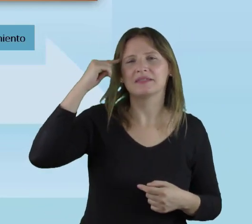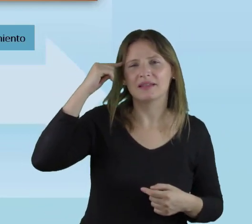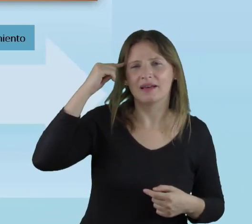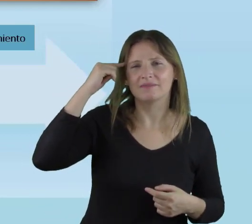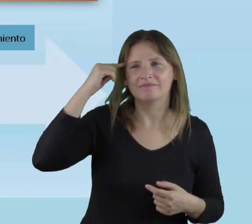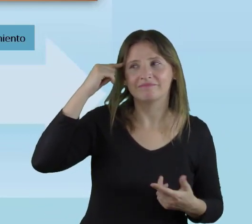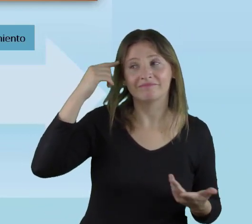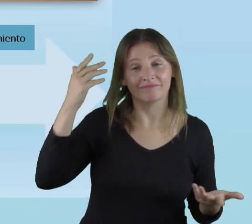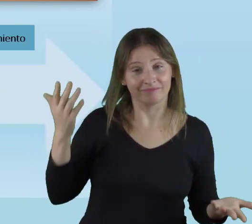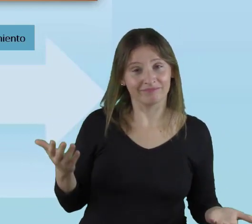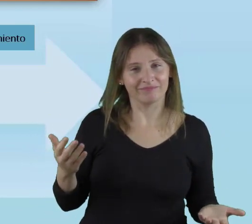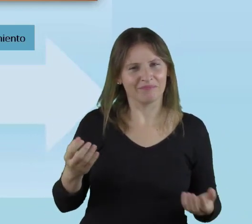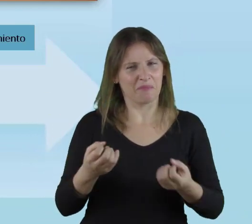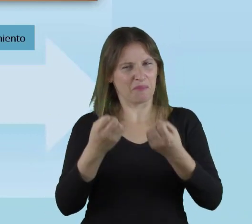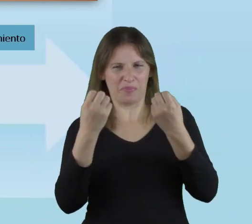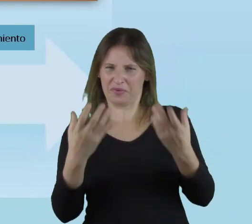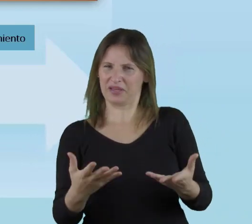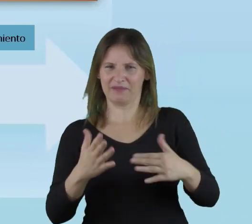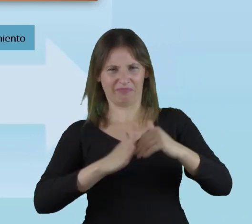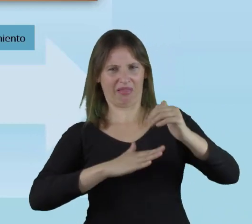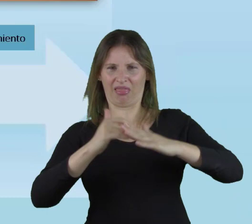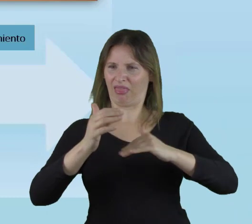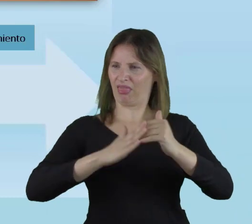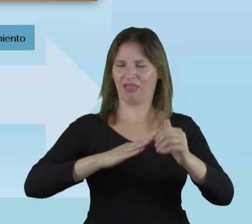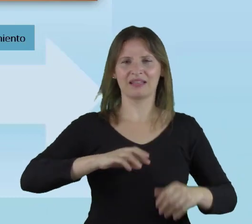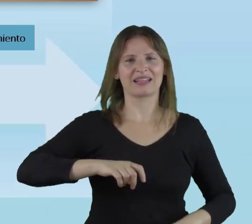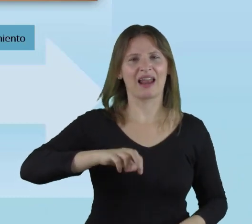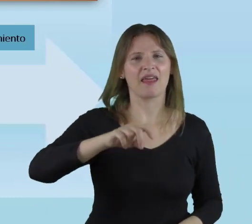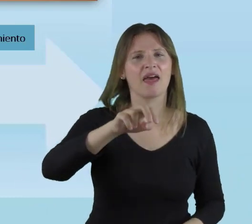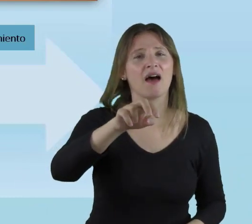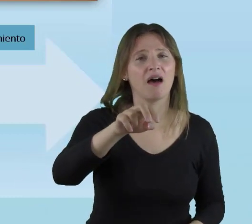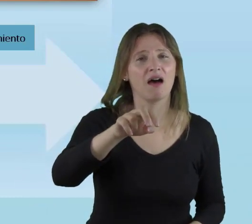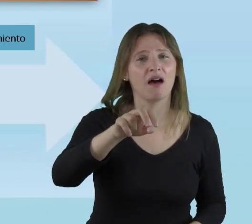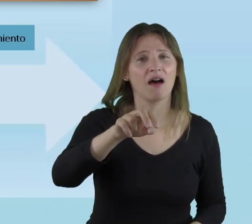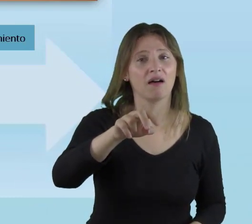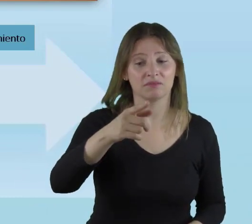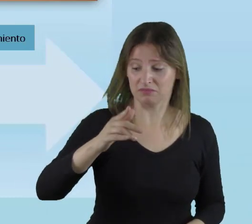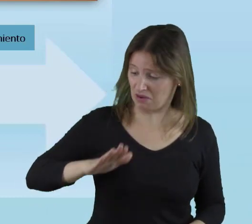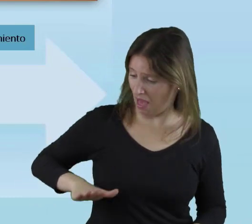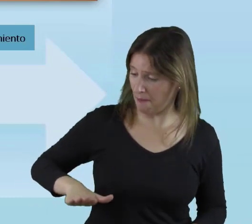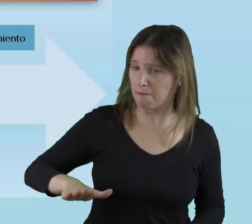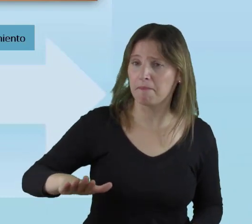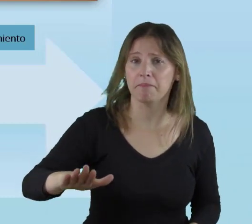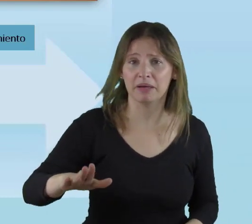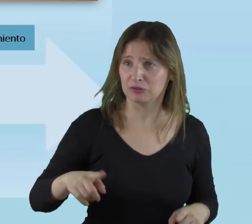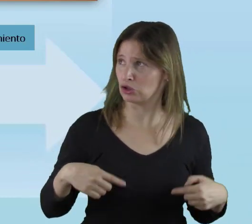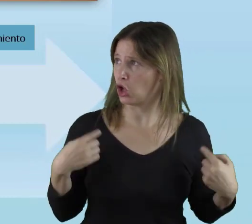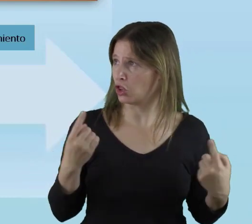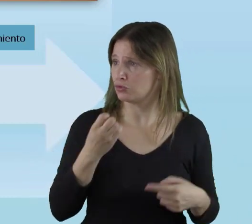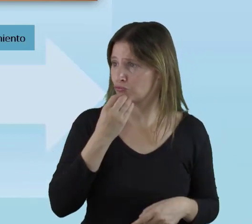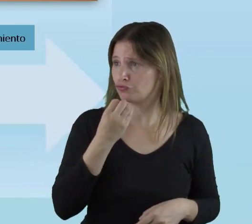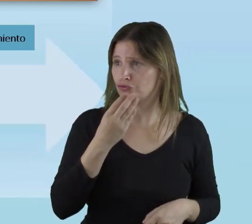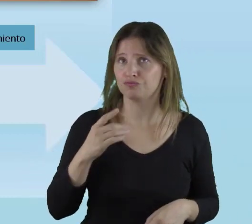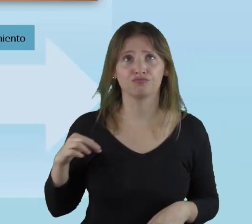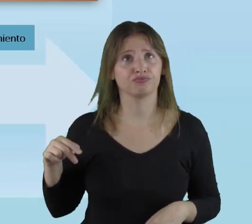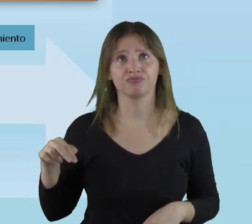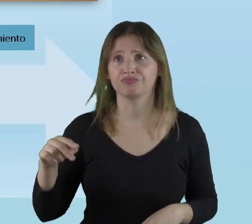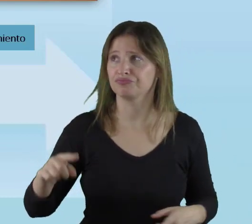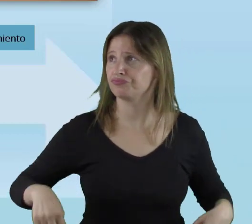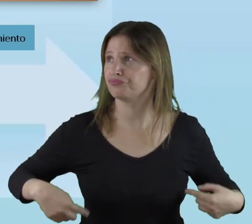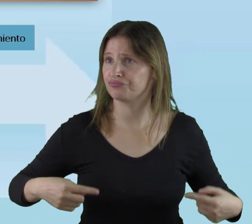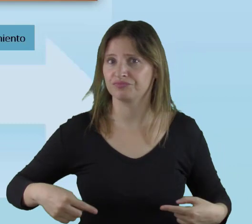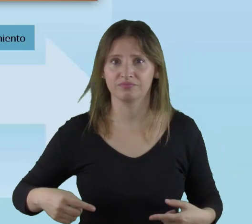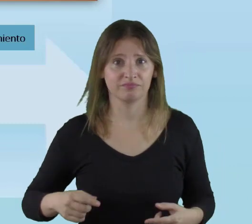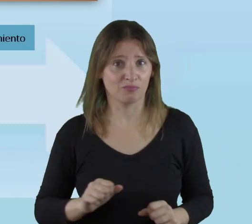Tendríamos que pensar, ¿no? ¿Por qué hacer escaleras si por la rampa pueden